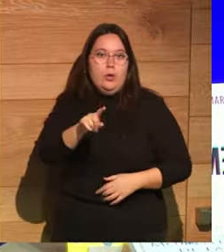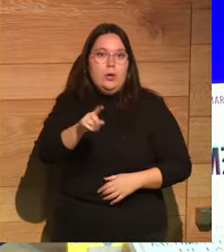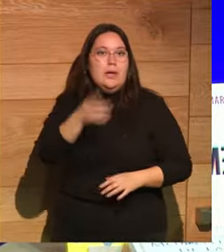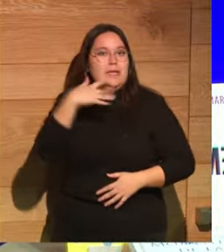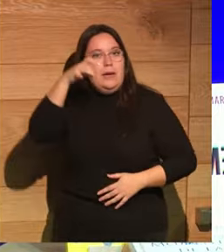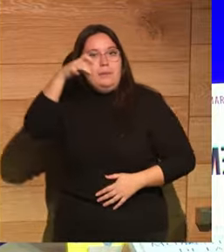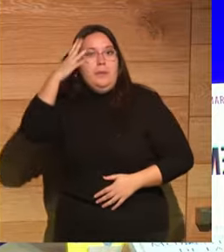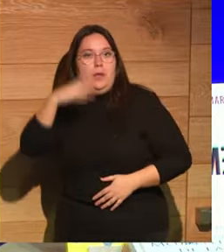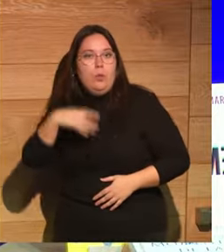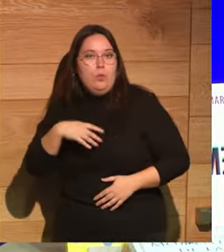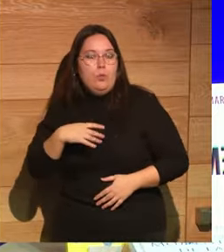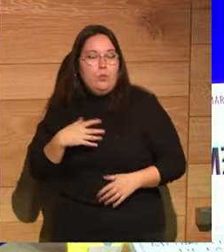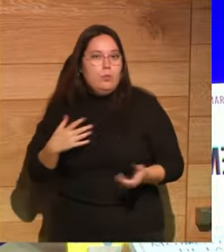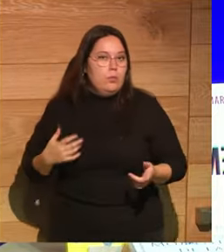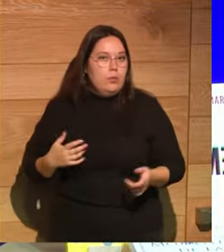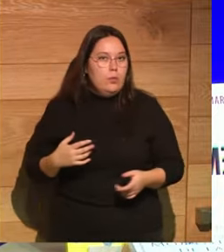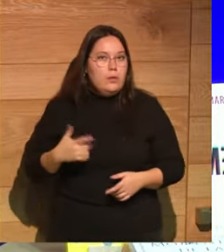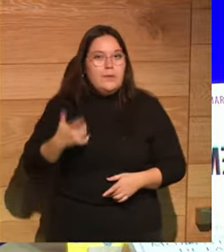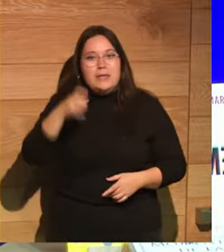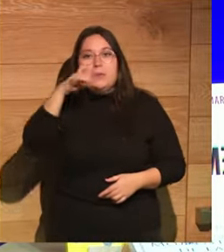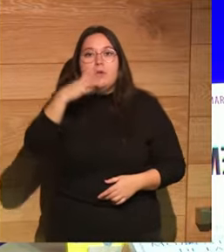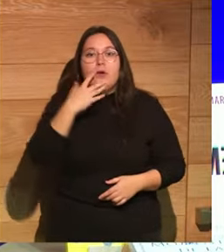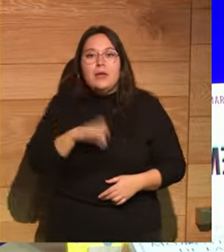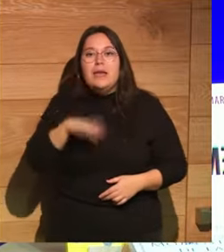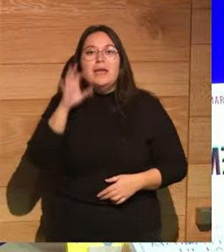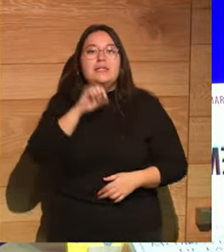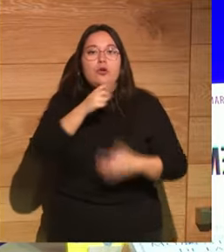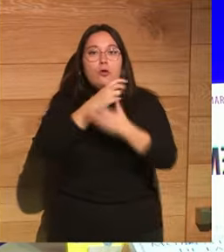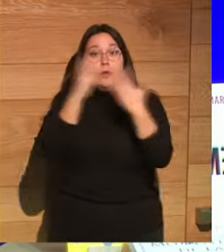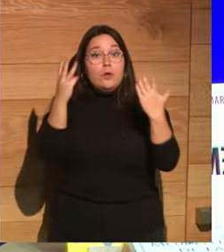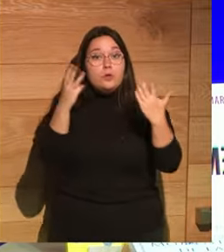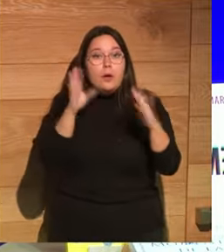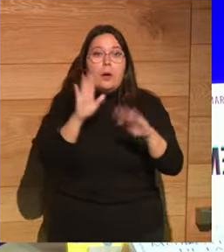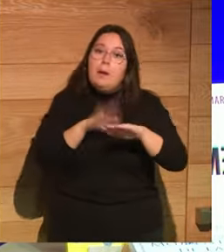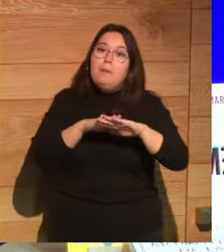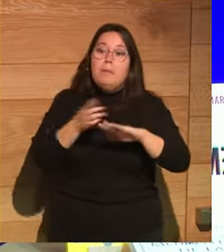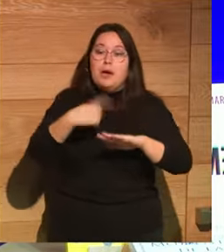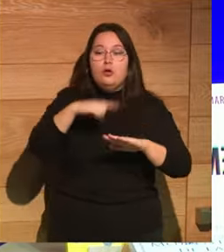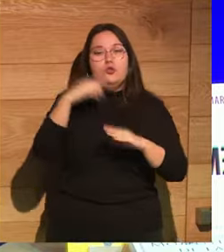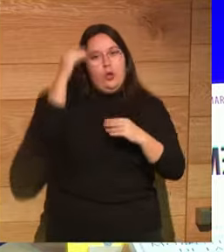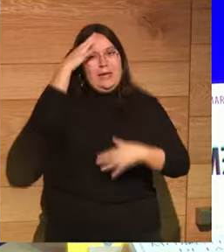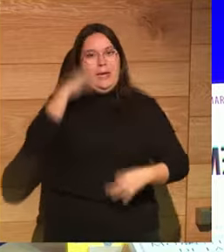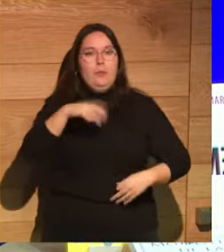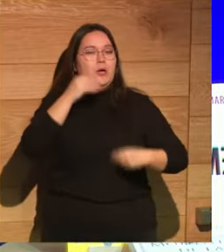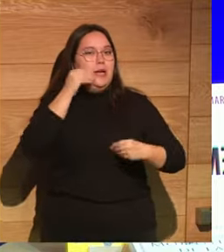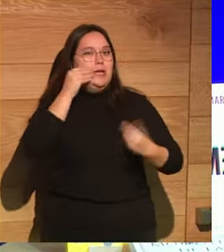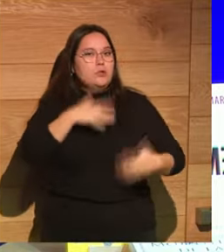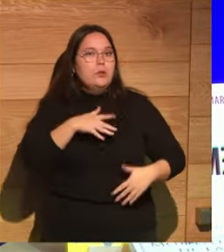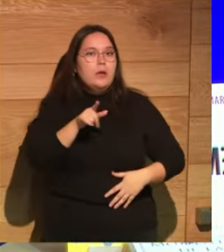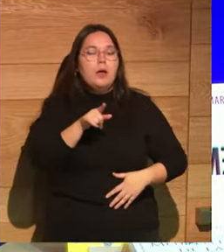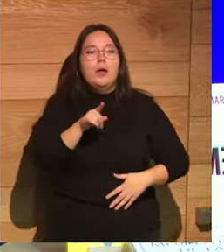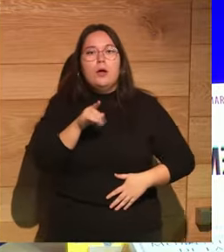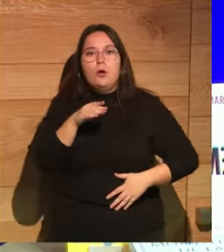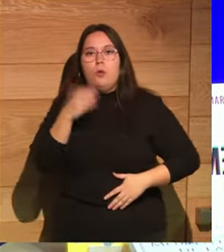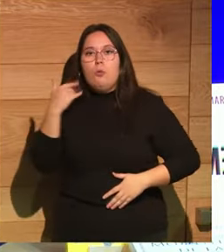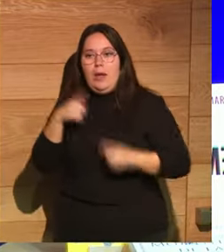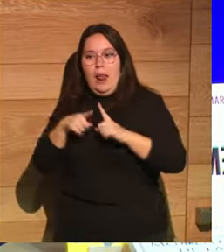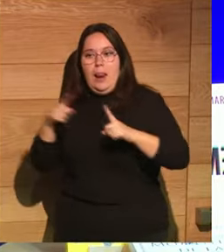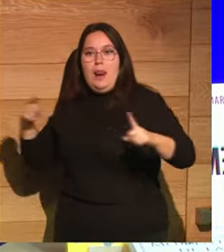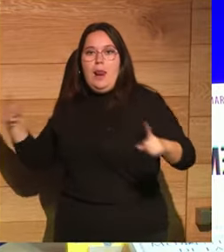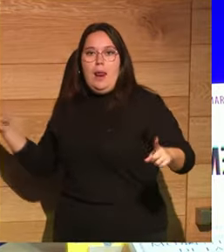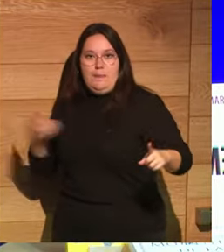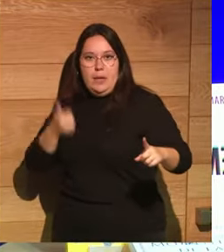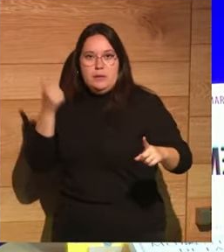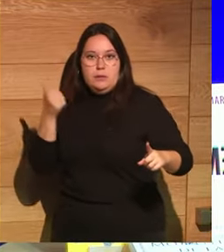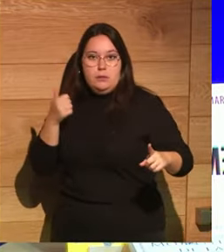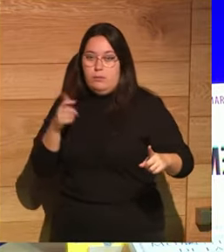Roma se la habían inventado y que se la habían inventado en el siglo XVIII para hacernos creer esto que la historia era mucho más larga de lo que